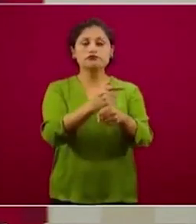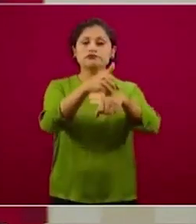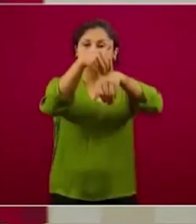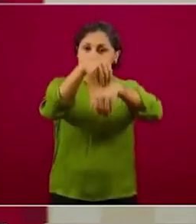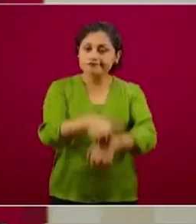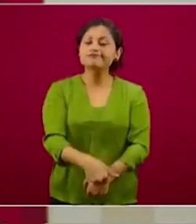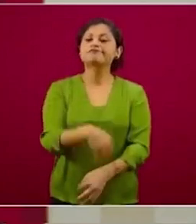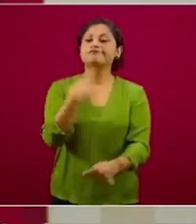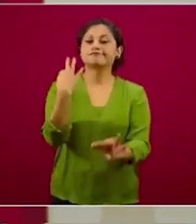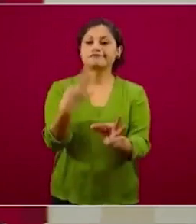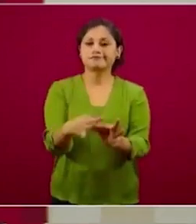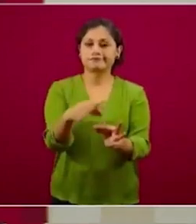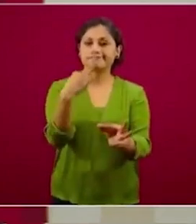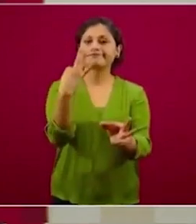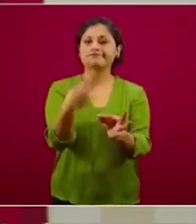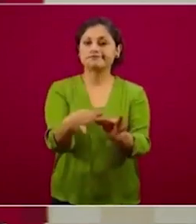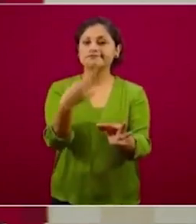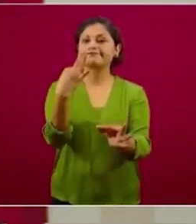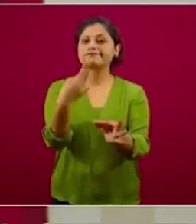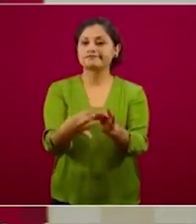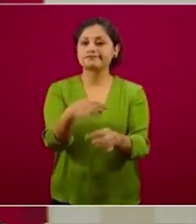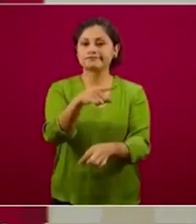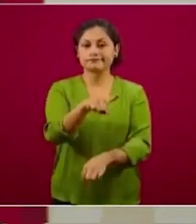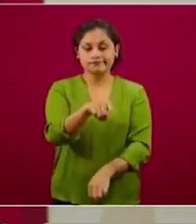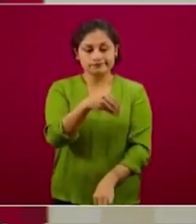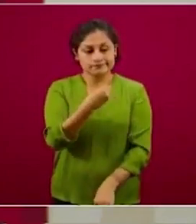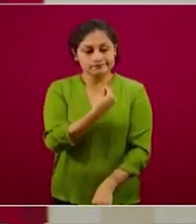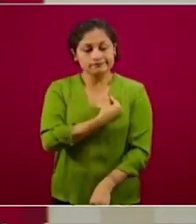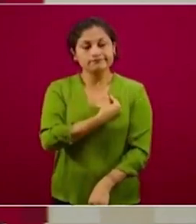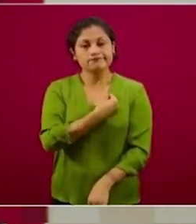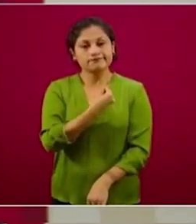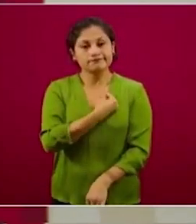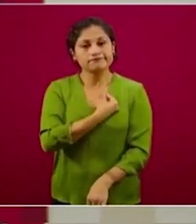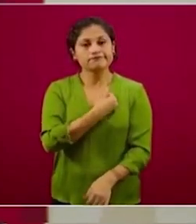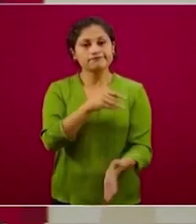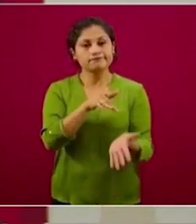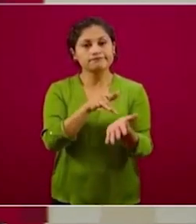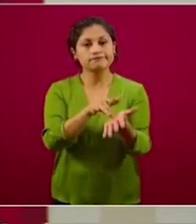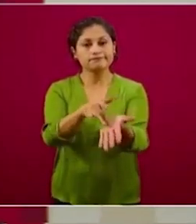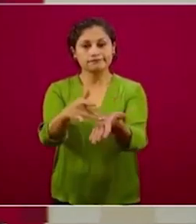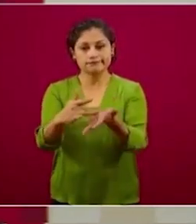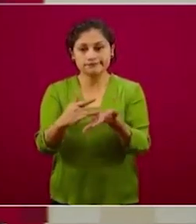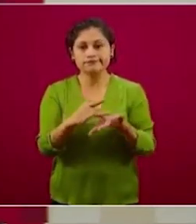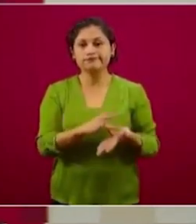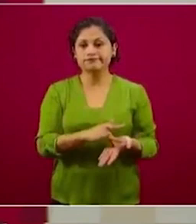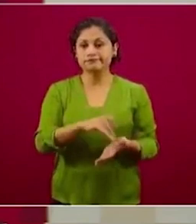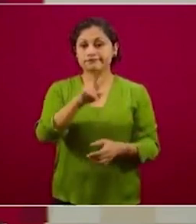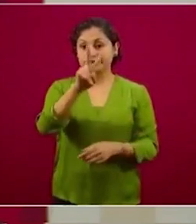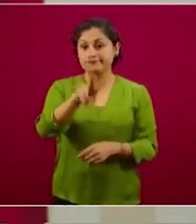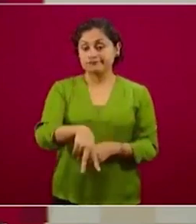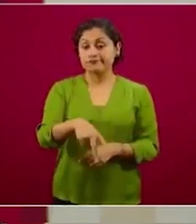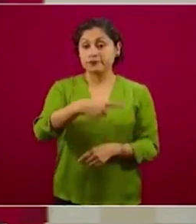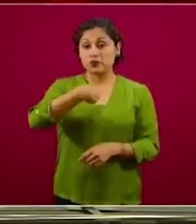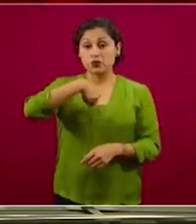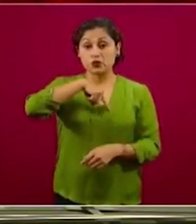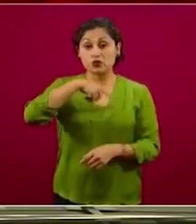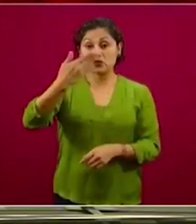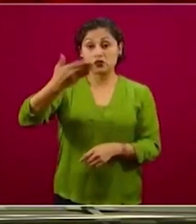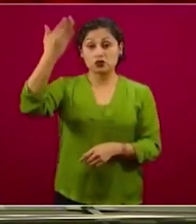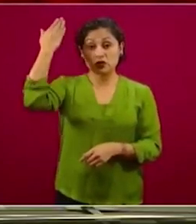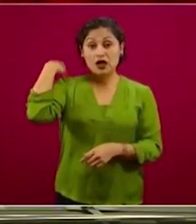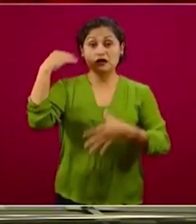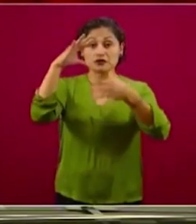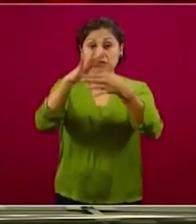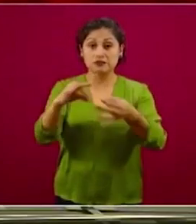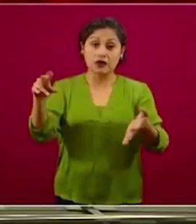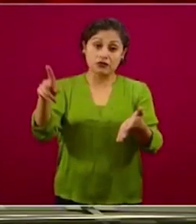con disciplina, con entrega, con solidaridad. No olvidemos, esto lo hemos dicho también desde el principio, México es un